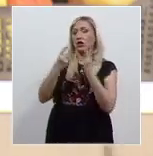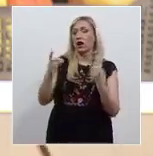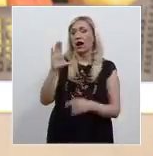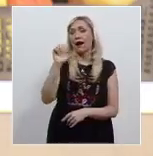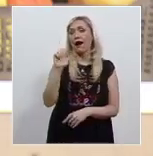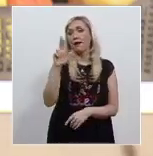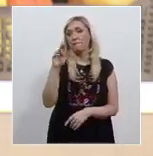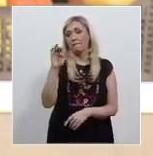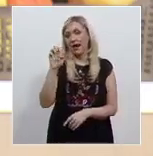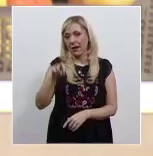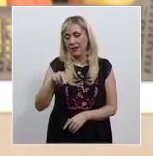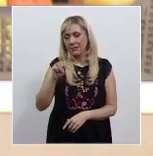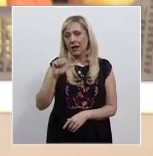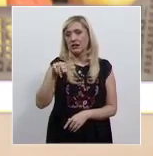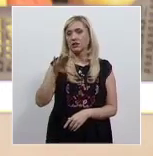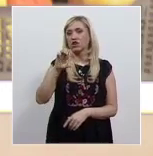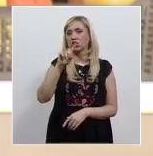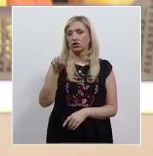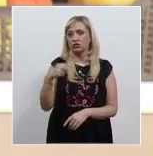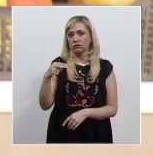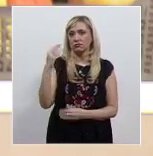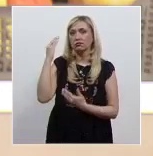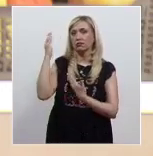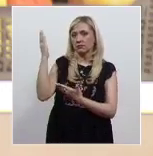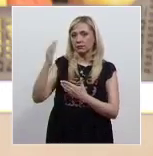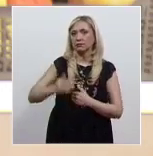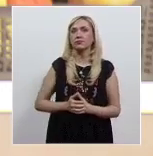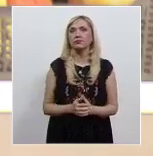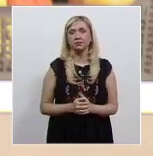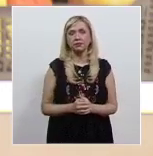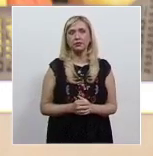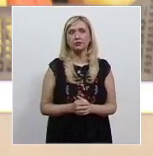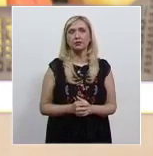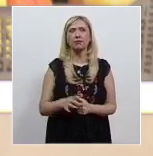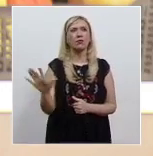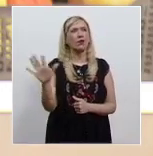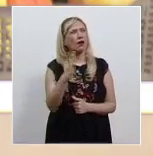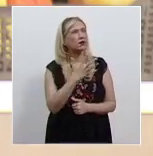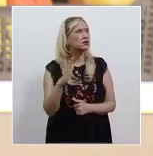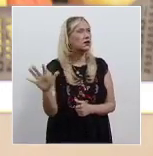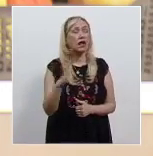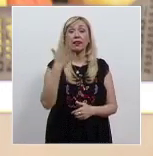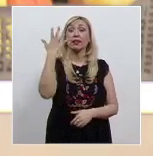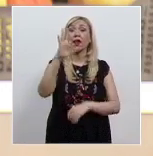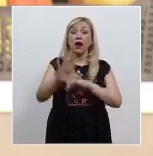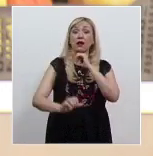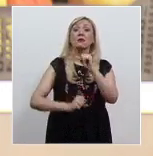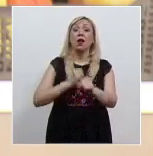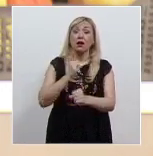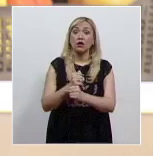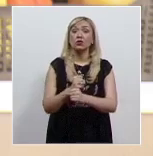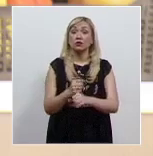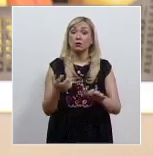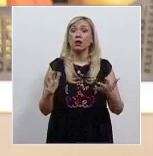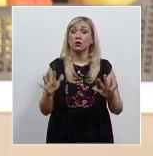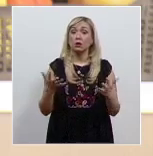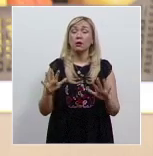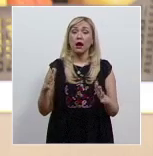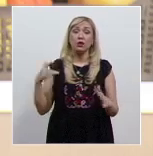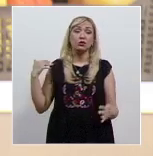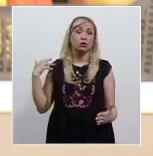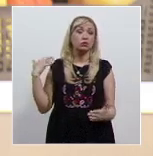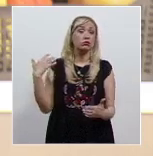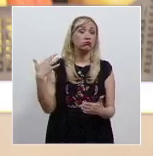Mira, durante, son casi diez años, casi una